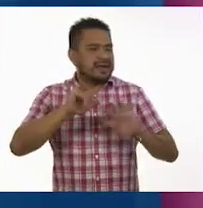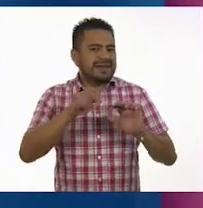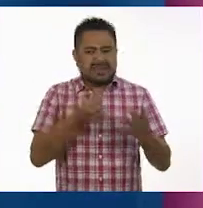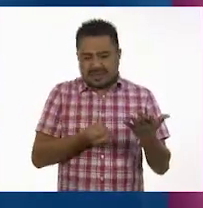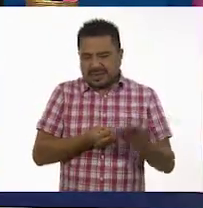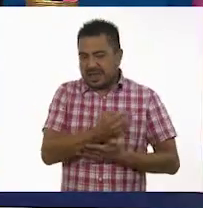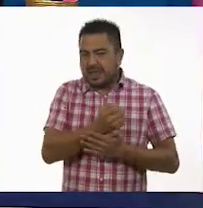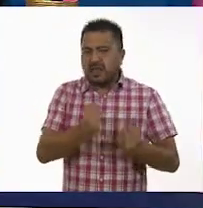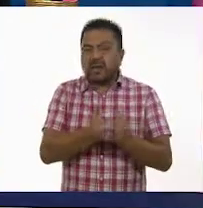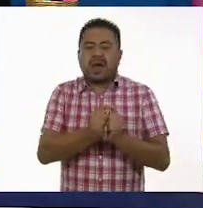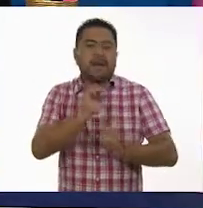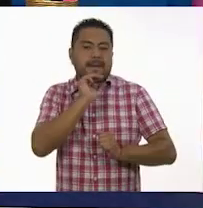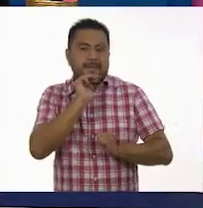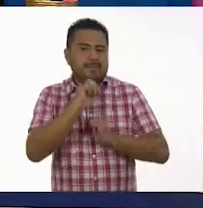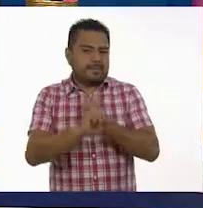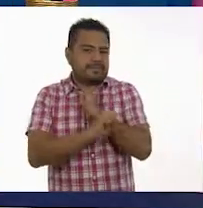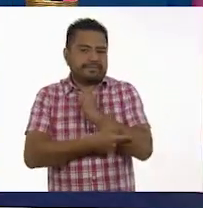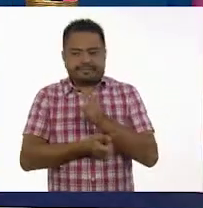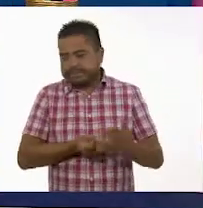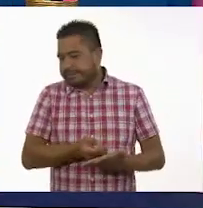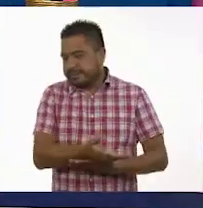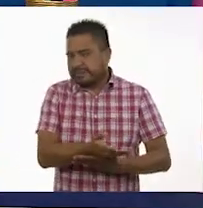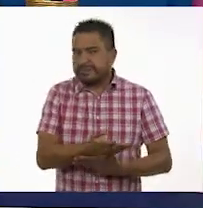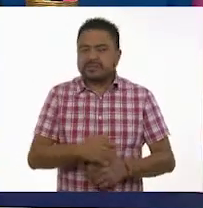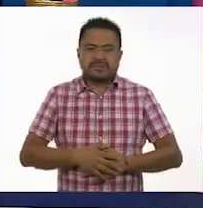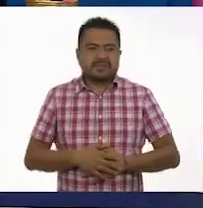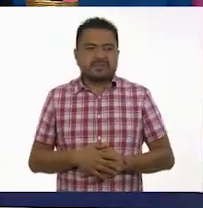directamente... De la madre. Muy bien. Así es.